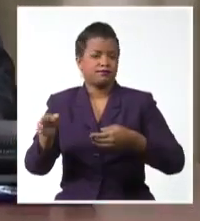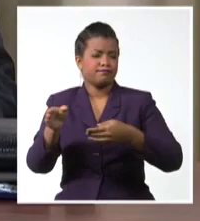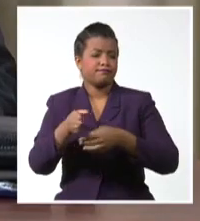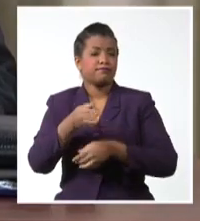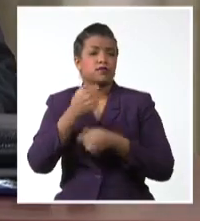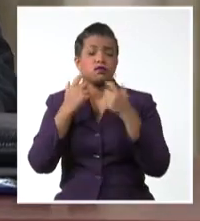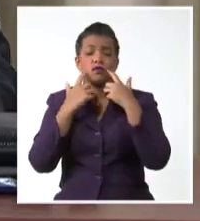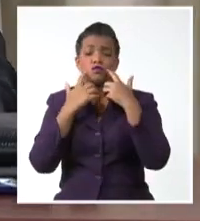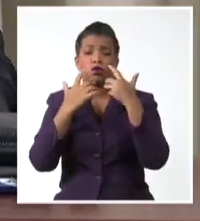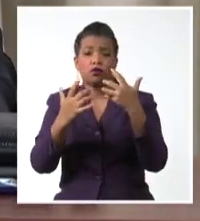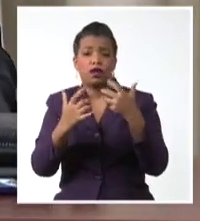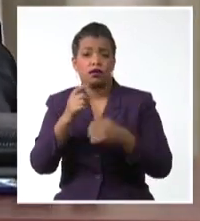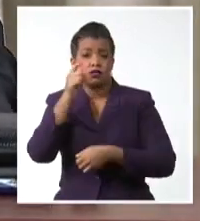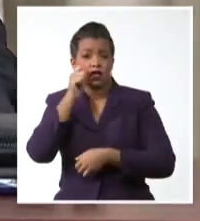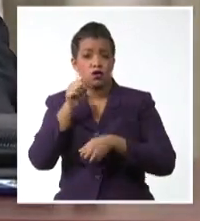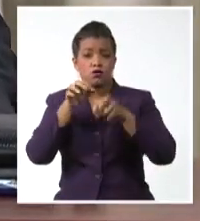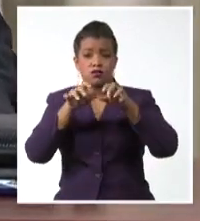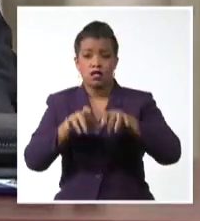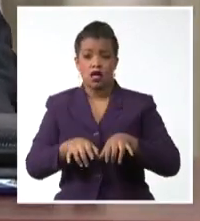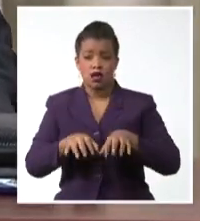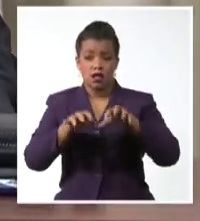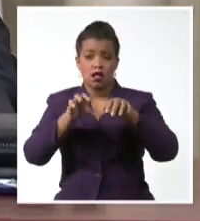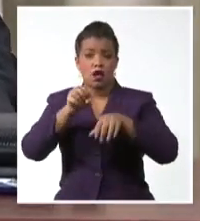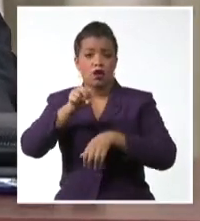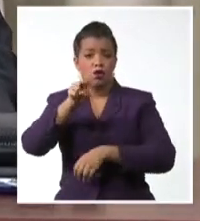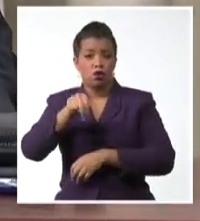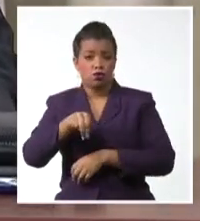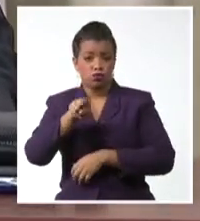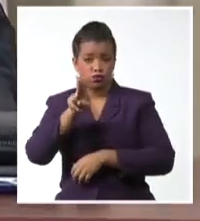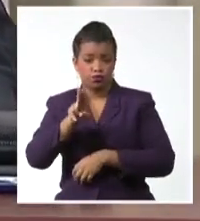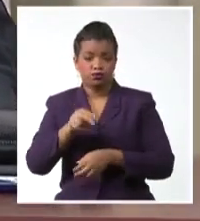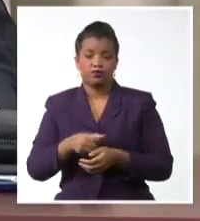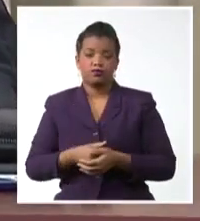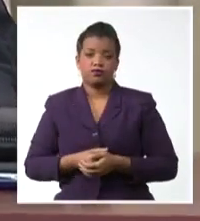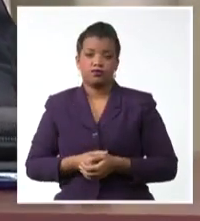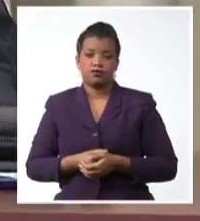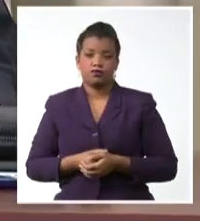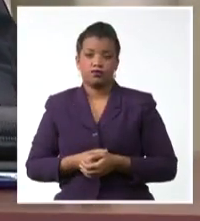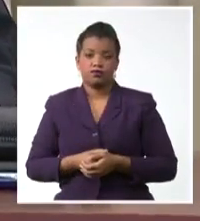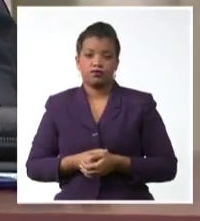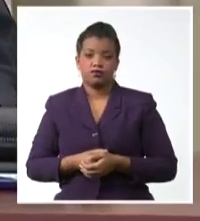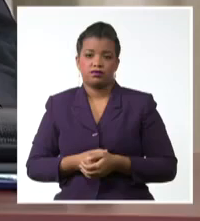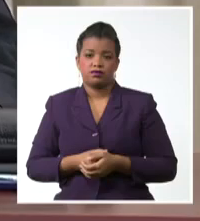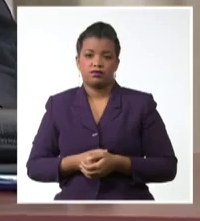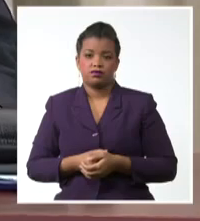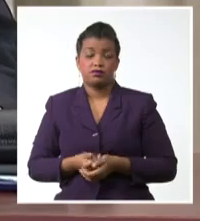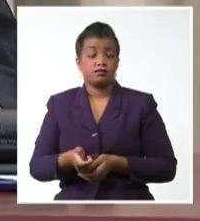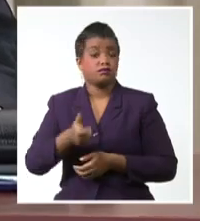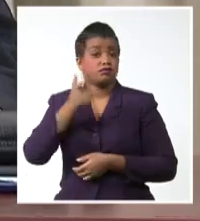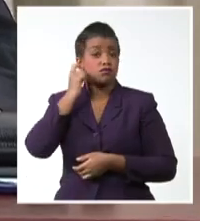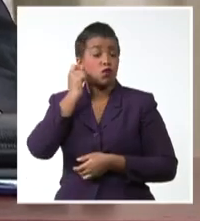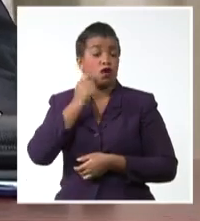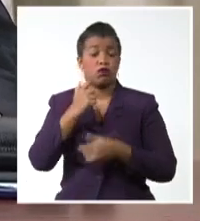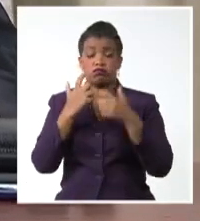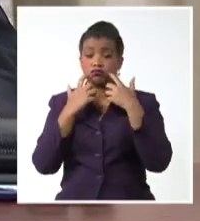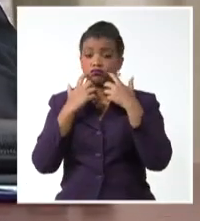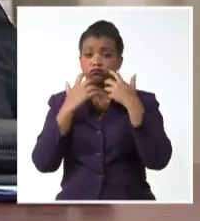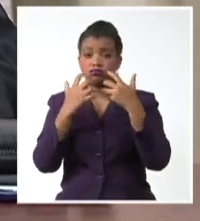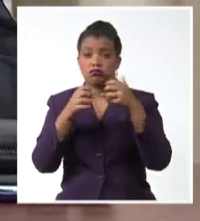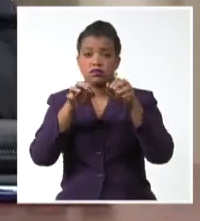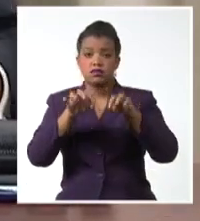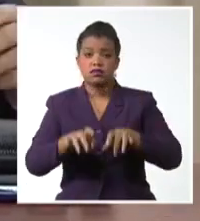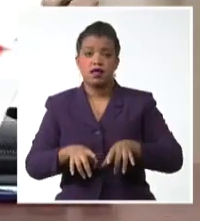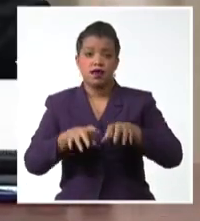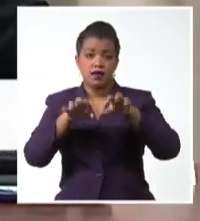Guterres secretario general de las Naciones Unidas excelentísima y querida señora Alicia Bárcena secretaria